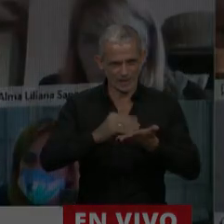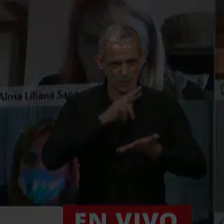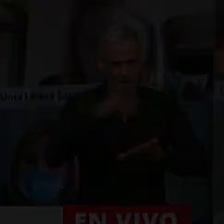diputada.